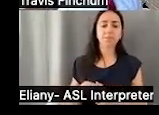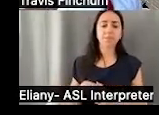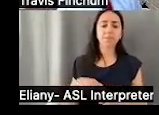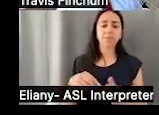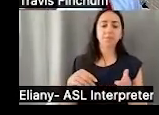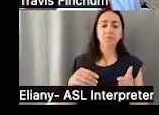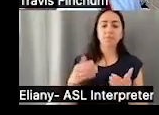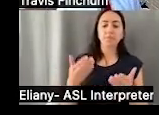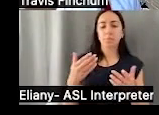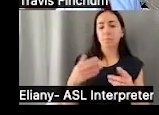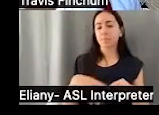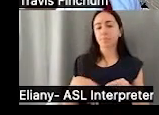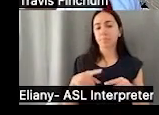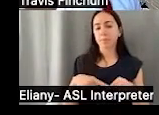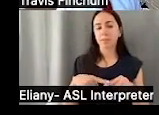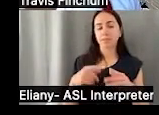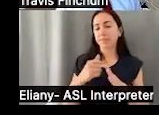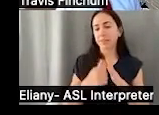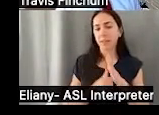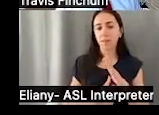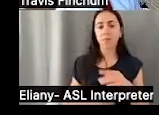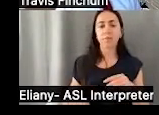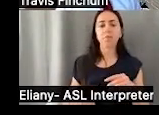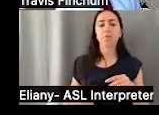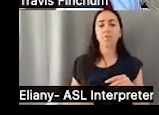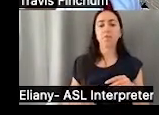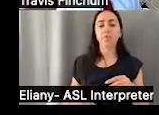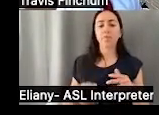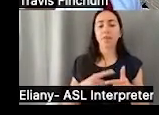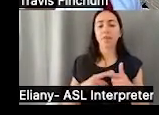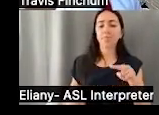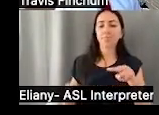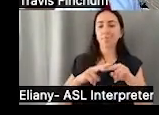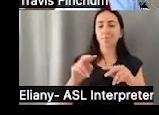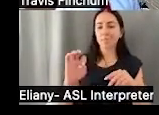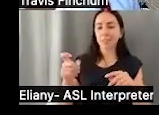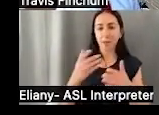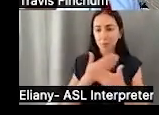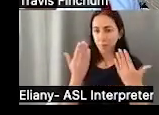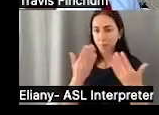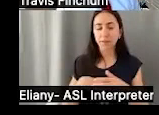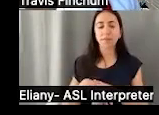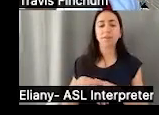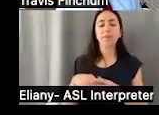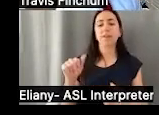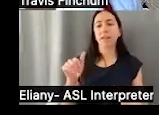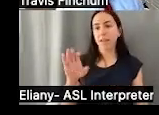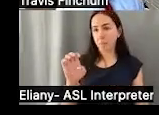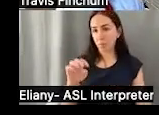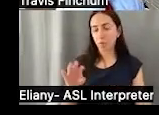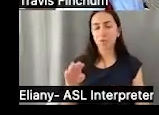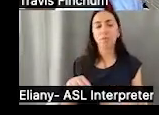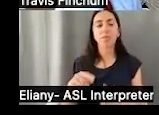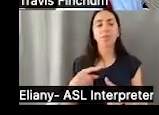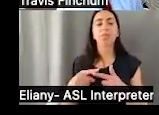Con la cuenta ABLE tampoco hay. Bajo distintas circunstancias podría haber. Hemos hablado acerca del monto que crece sin